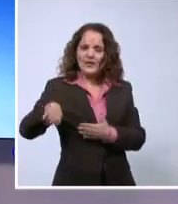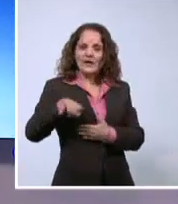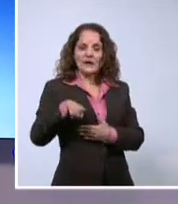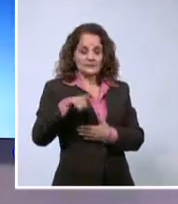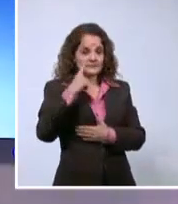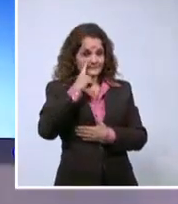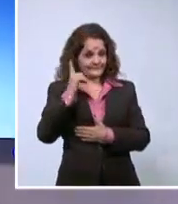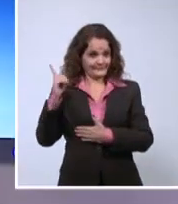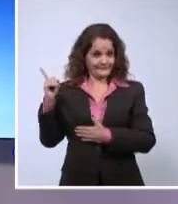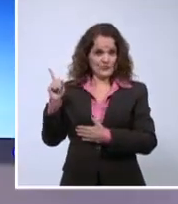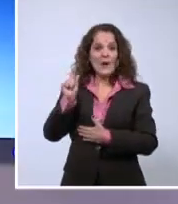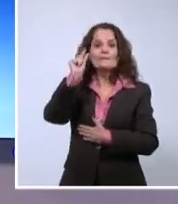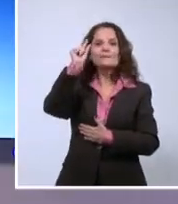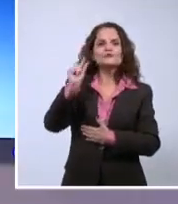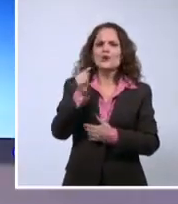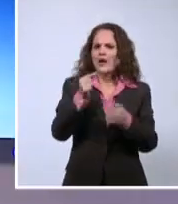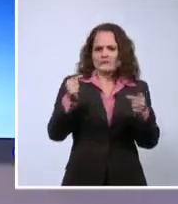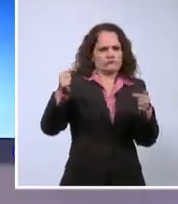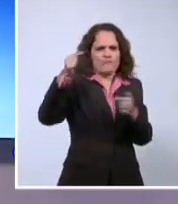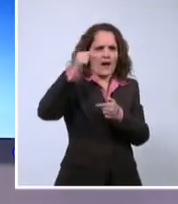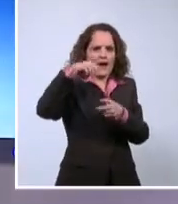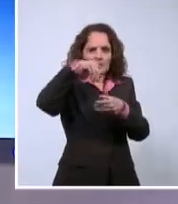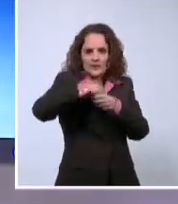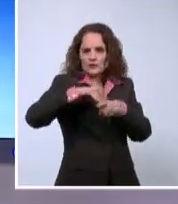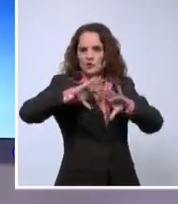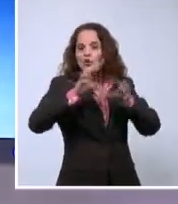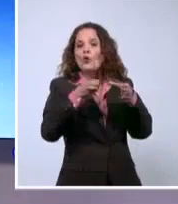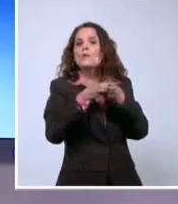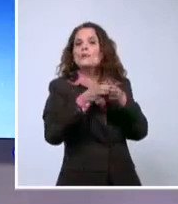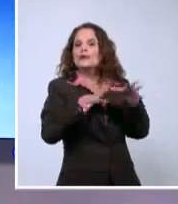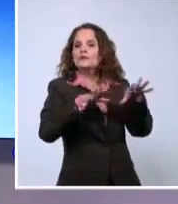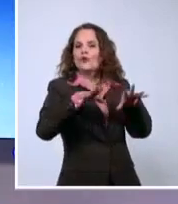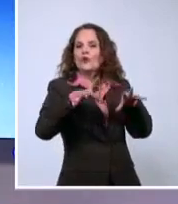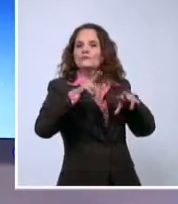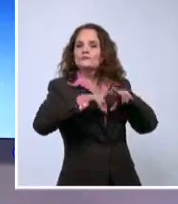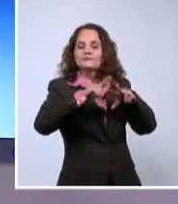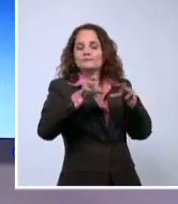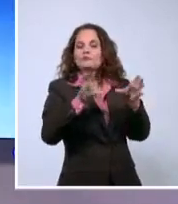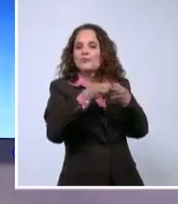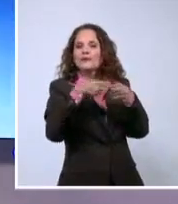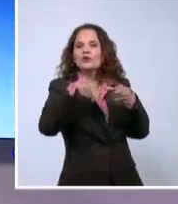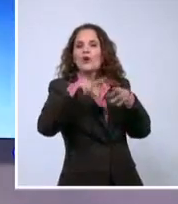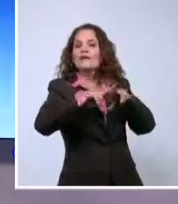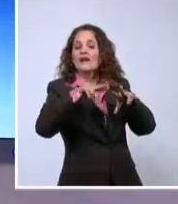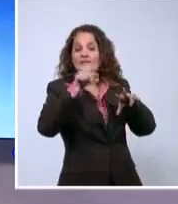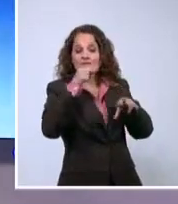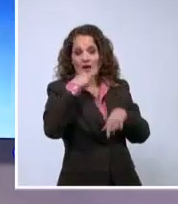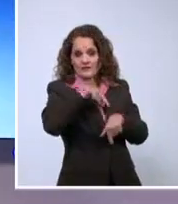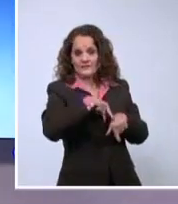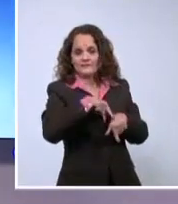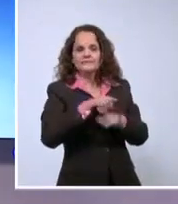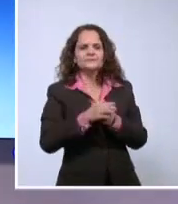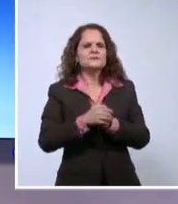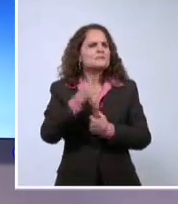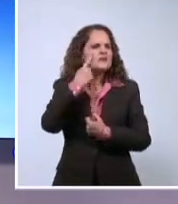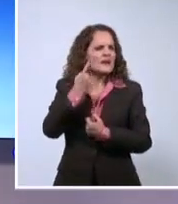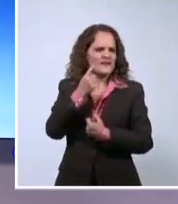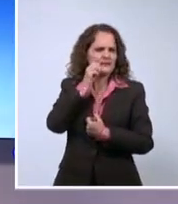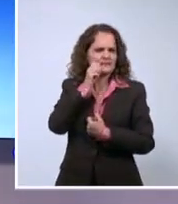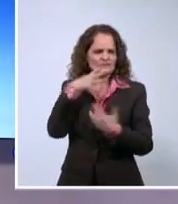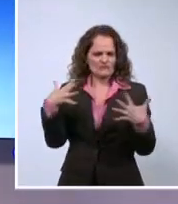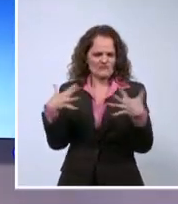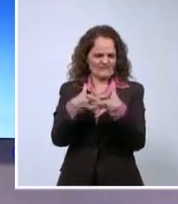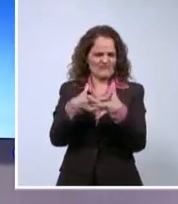San Isidro. Y las transmisiones en su página personal son muy frecuentes. Busquen ellas. Busquen ellas el denominador común. Hoy les traigo